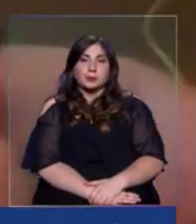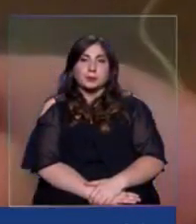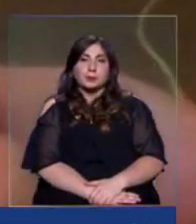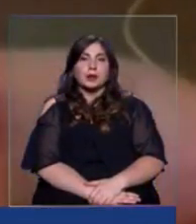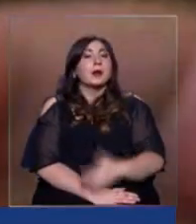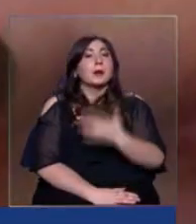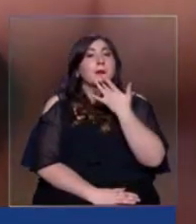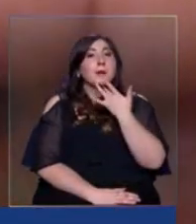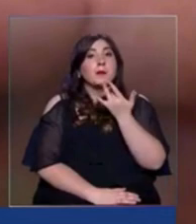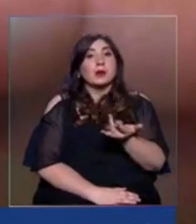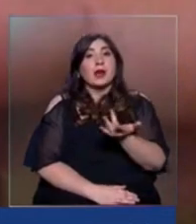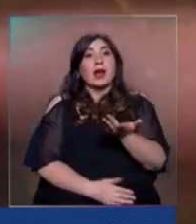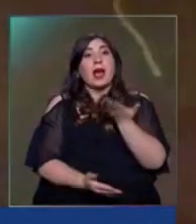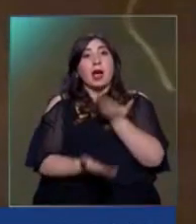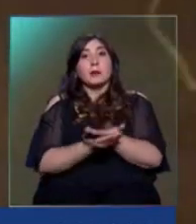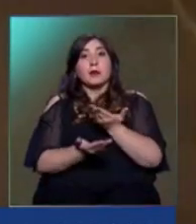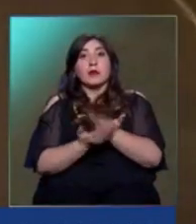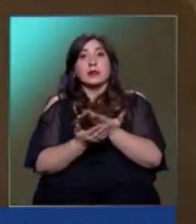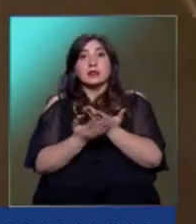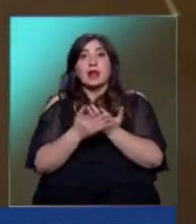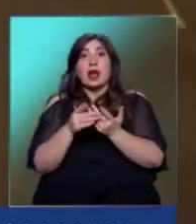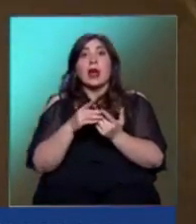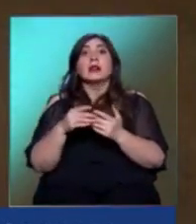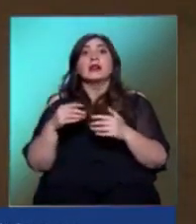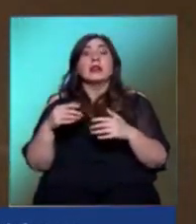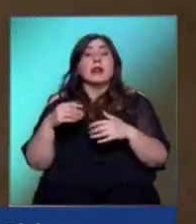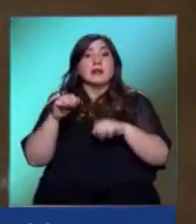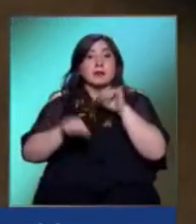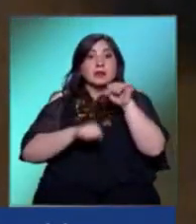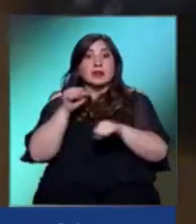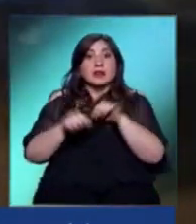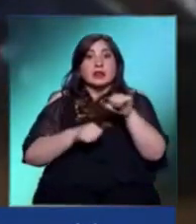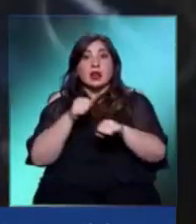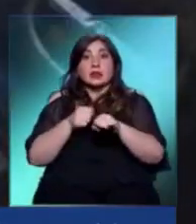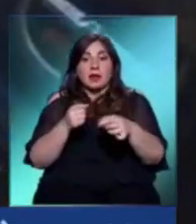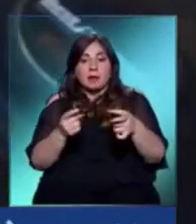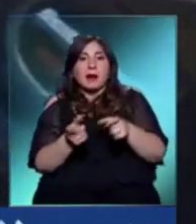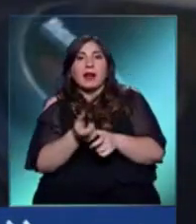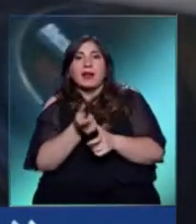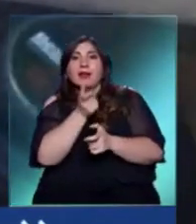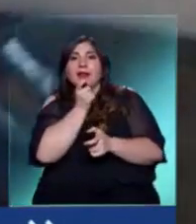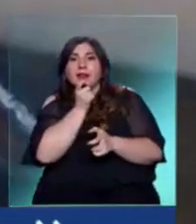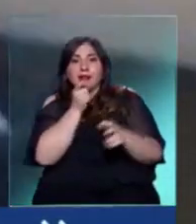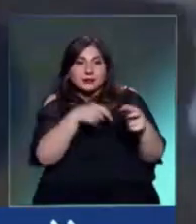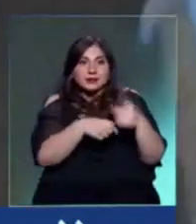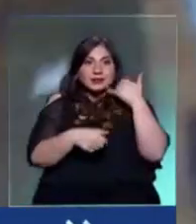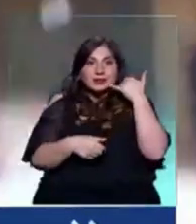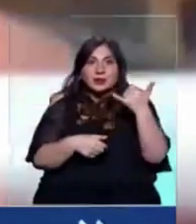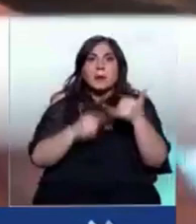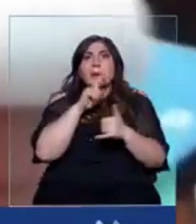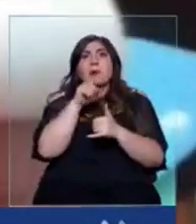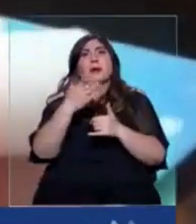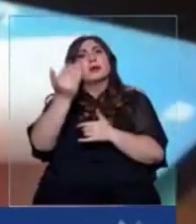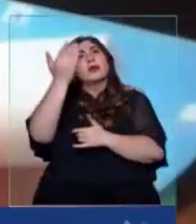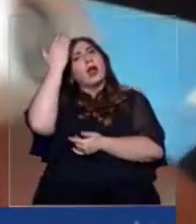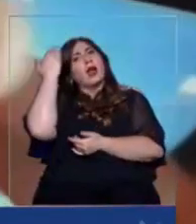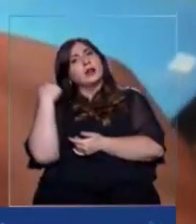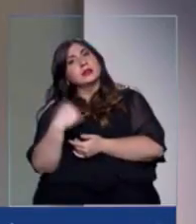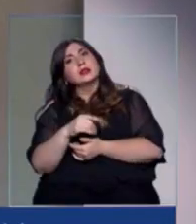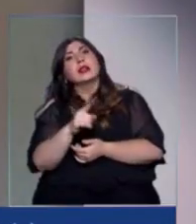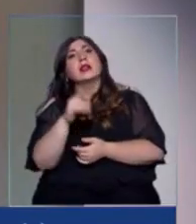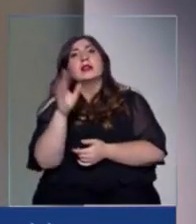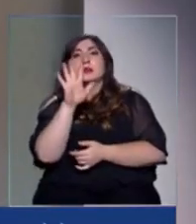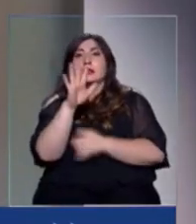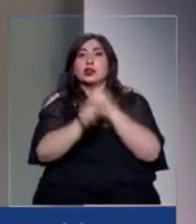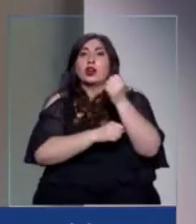¿Por qué no se aprovecha el generador eléctrico de las bicicletas para cargar un celular? Esa fue la pregunta que se hizo hace cinco años el